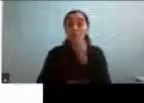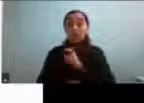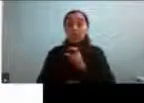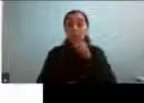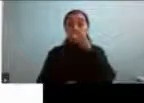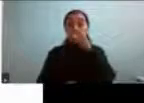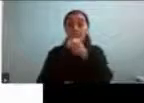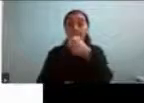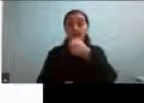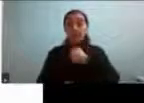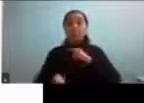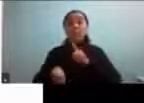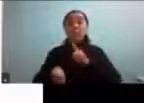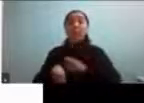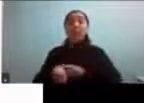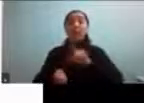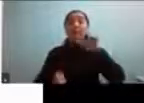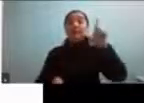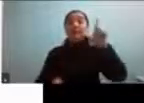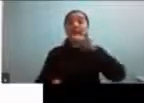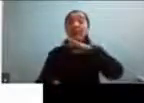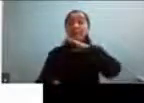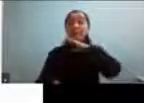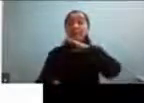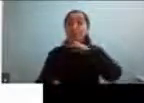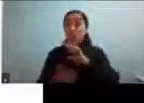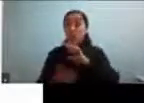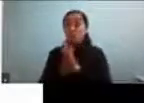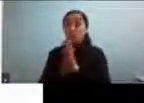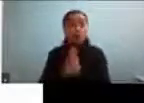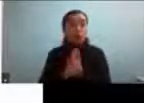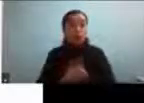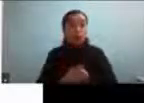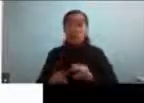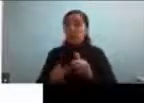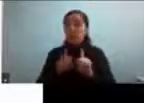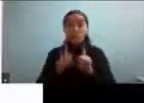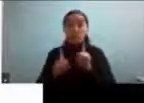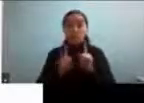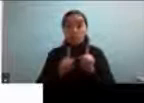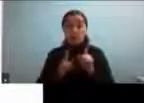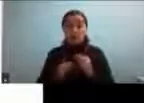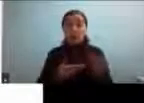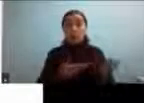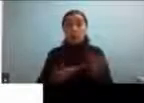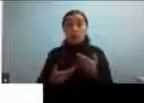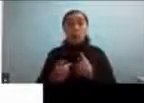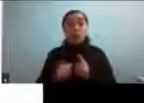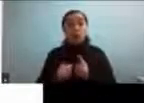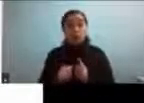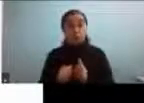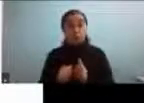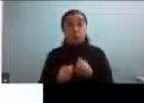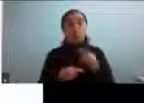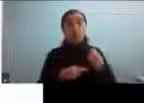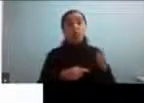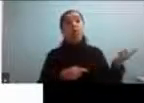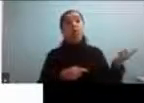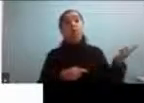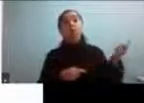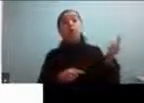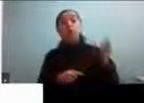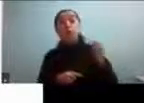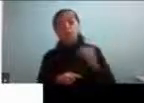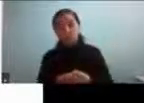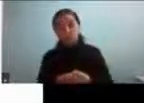completar la prueba momento al cual el invitado yo retornará en la habitación y le pasaba una foto con